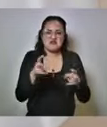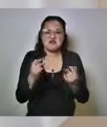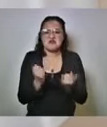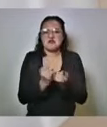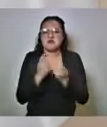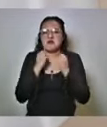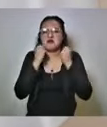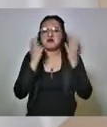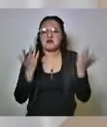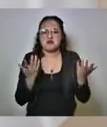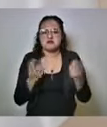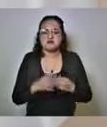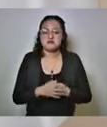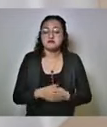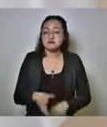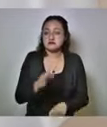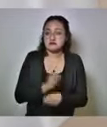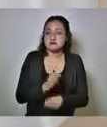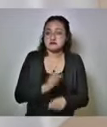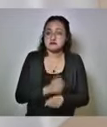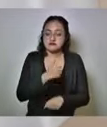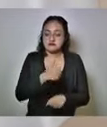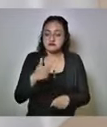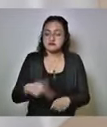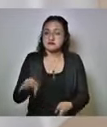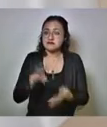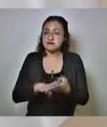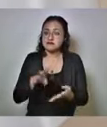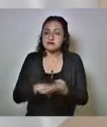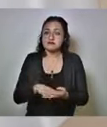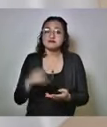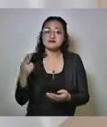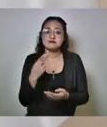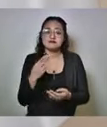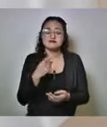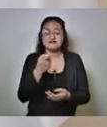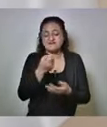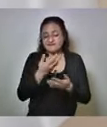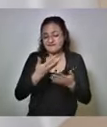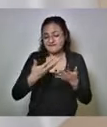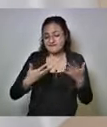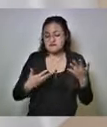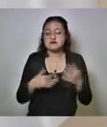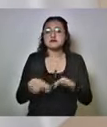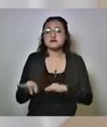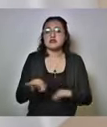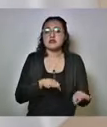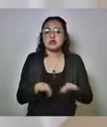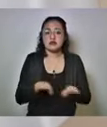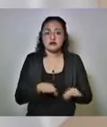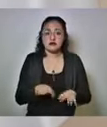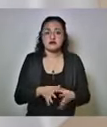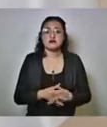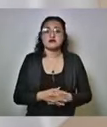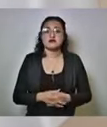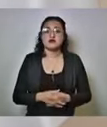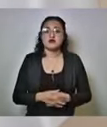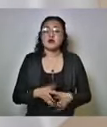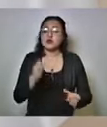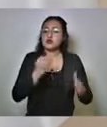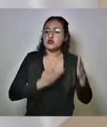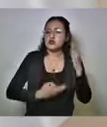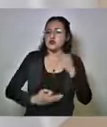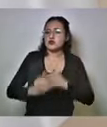entonces aquí detrás de cada detención hay todo un esquema de trabajo toda una